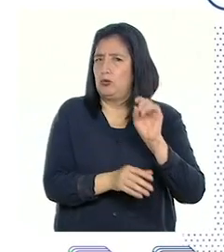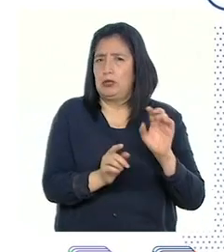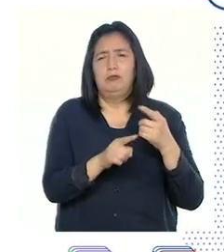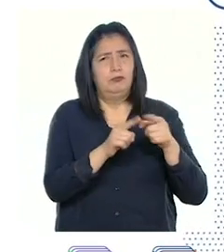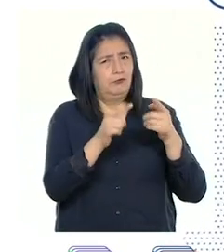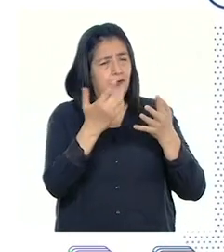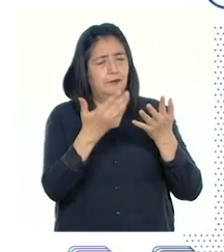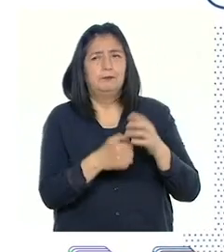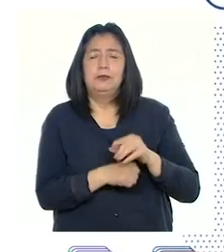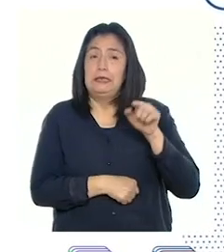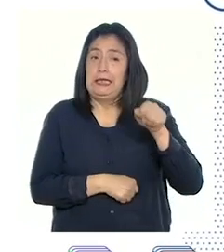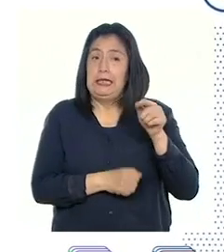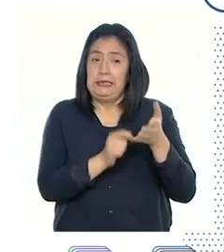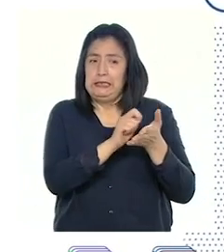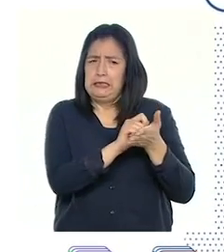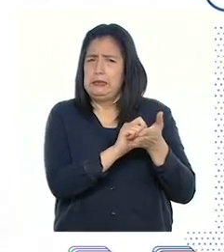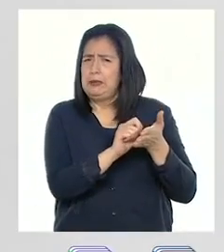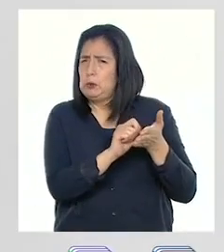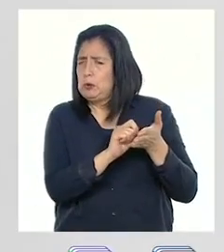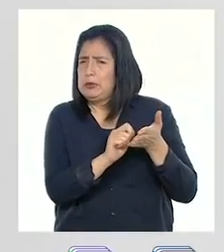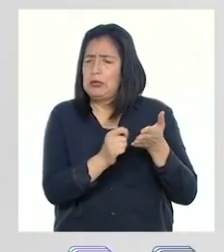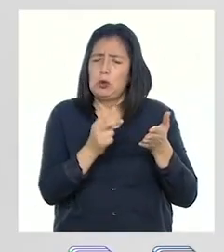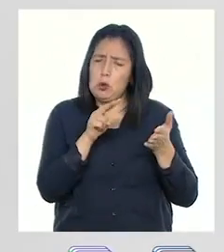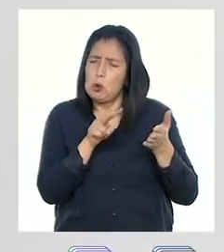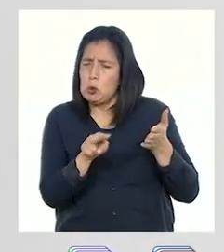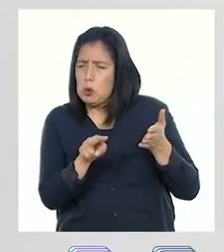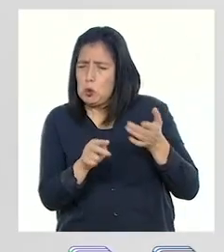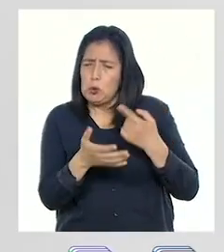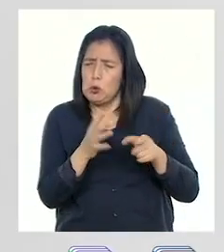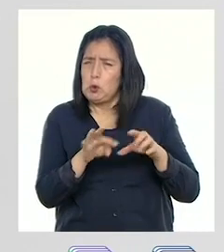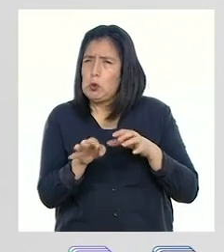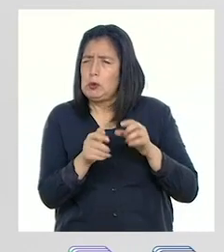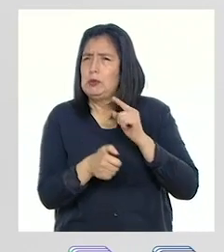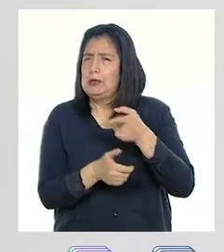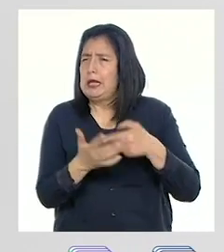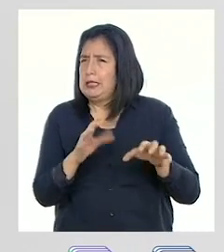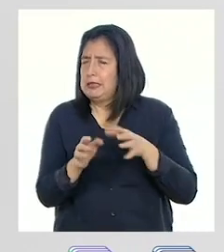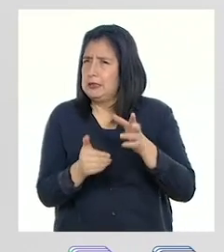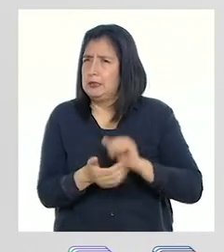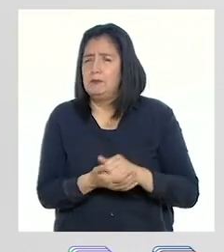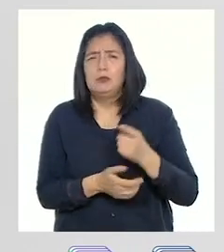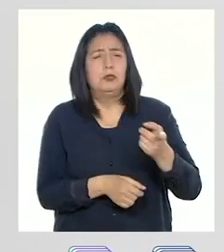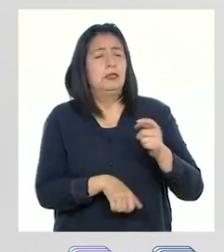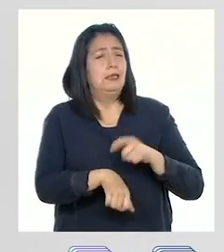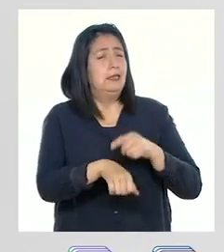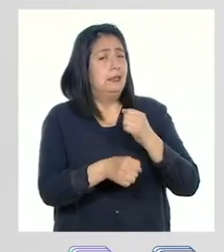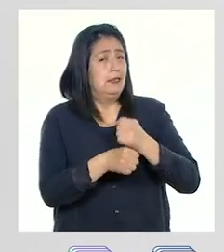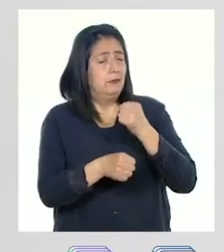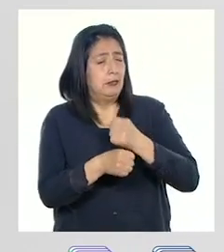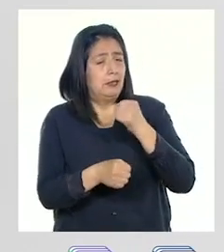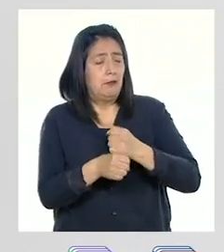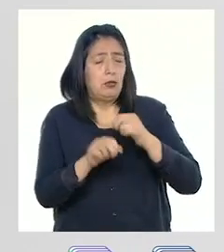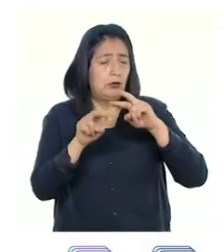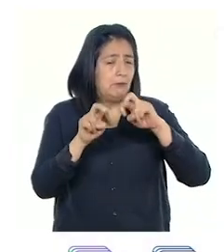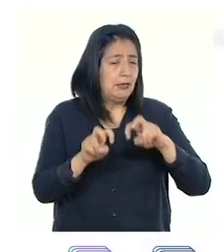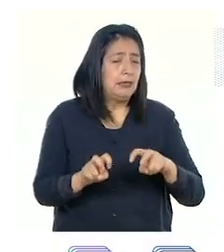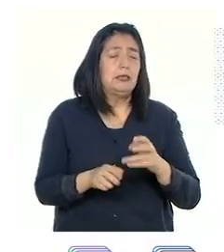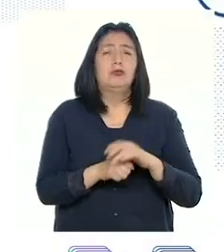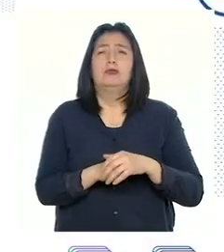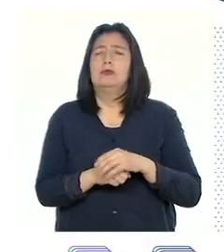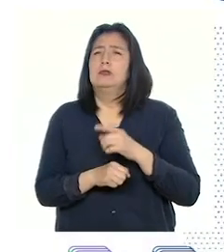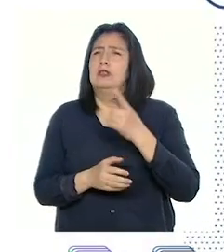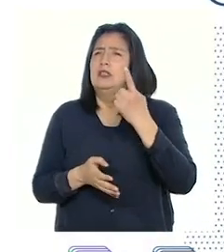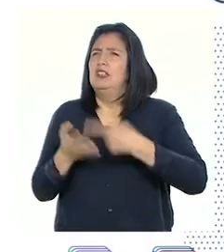entre otros. En él se van registrando todas las actividades que realizamos durante el trabajo de indagación.